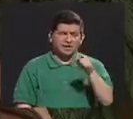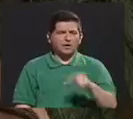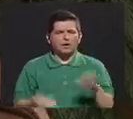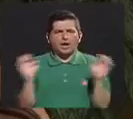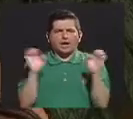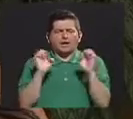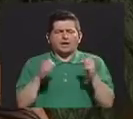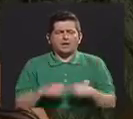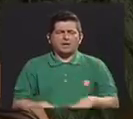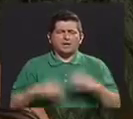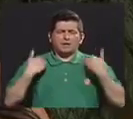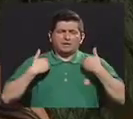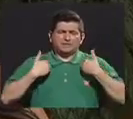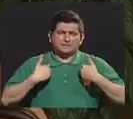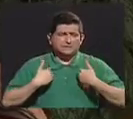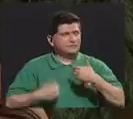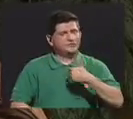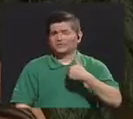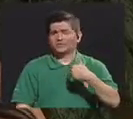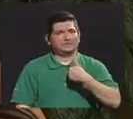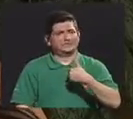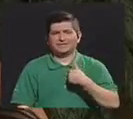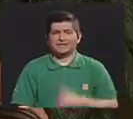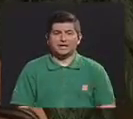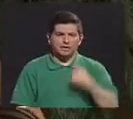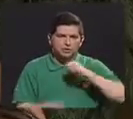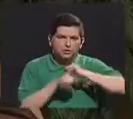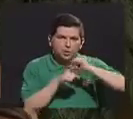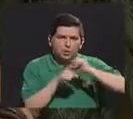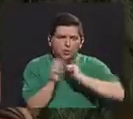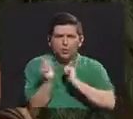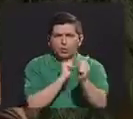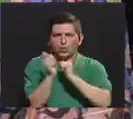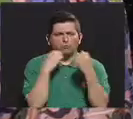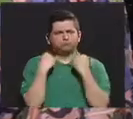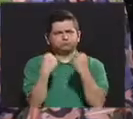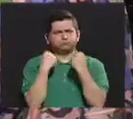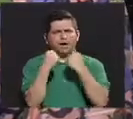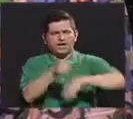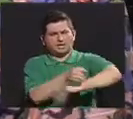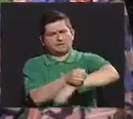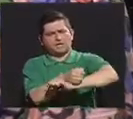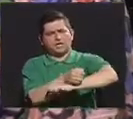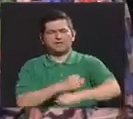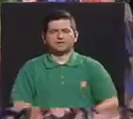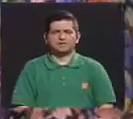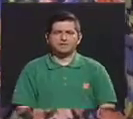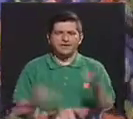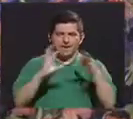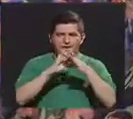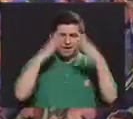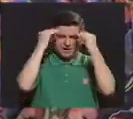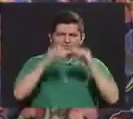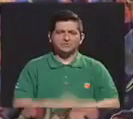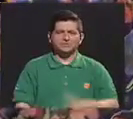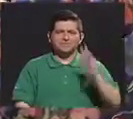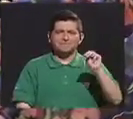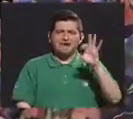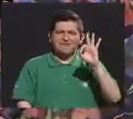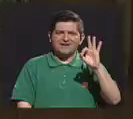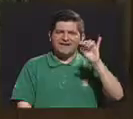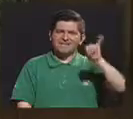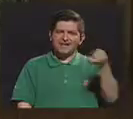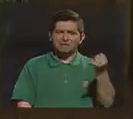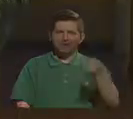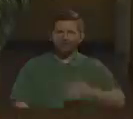y yo no tenía tanta como para practicar un deporte tan fuerte como el fútbol. Para Nexo les informó María Fernanda Jiménez.